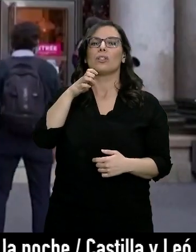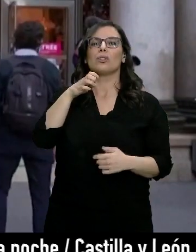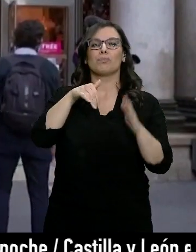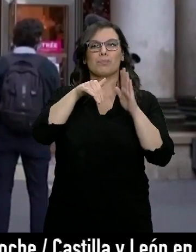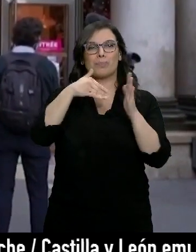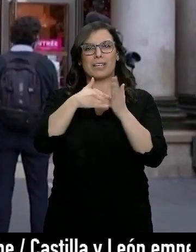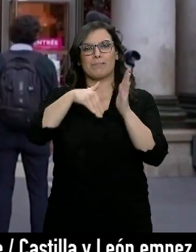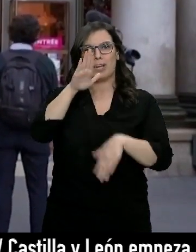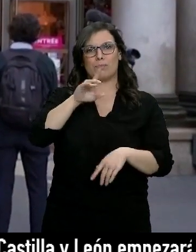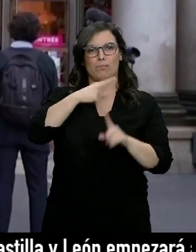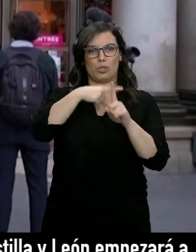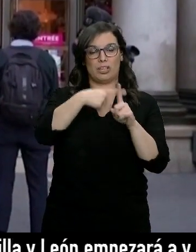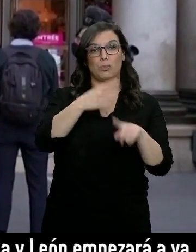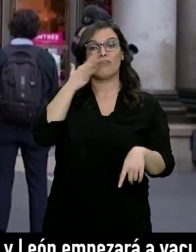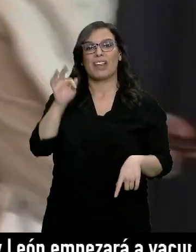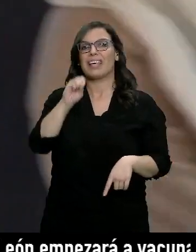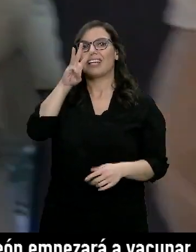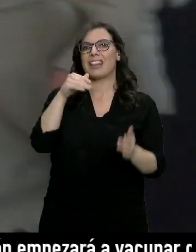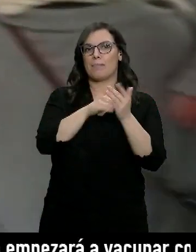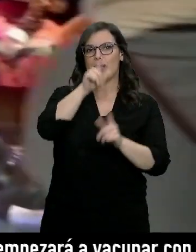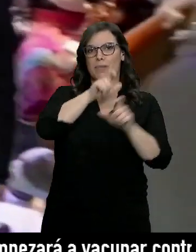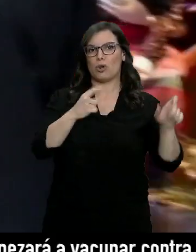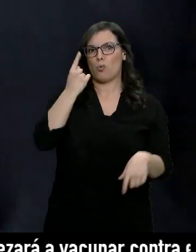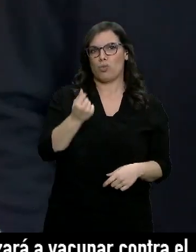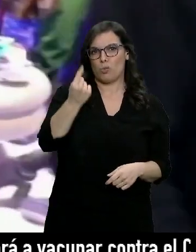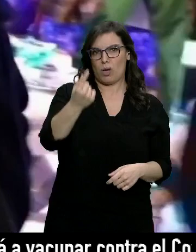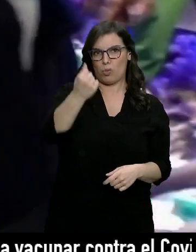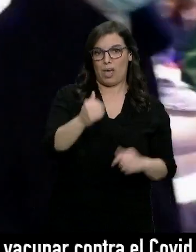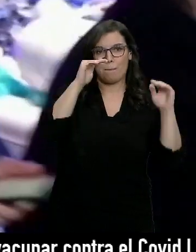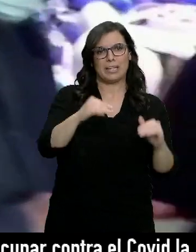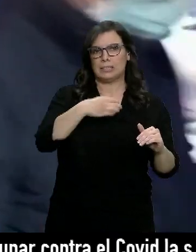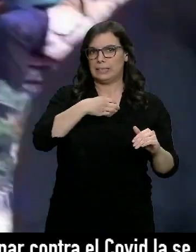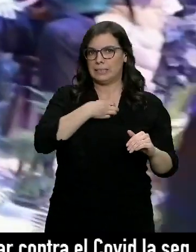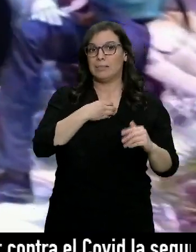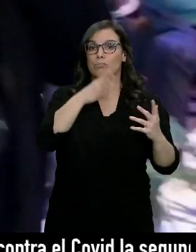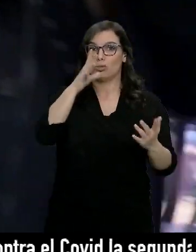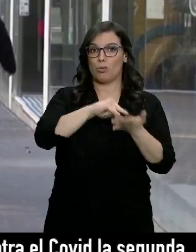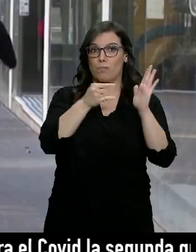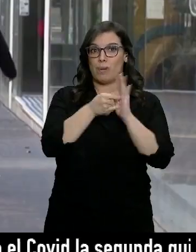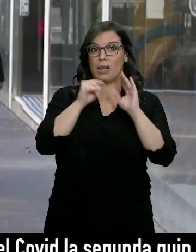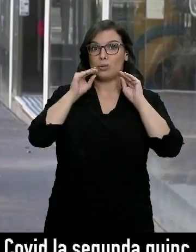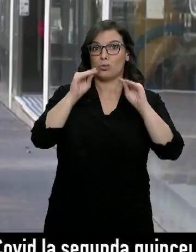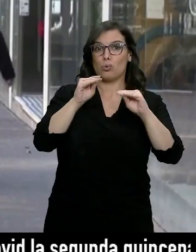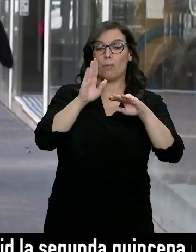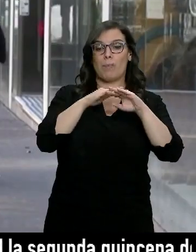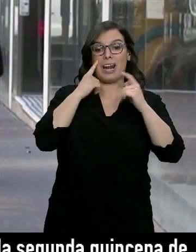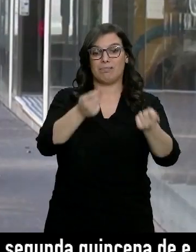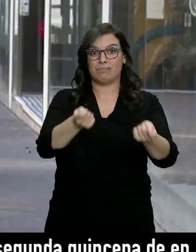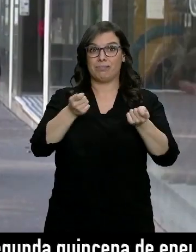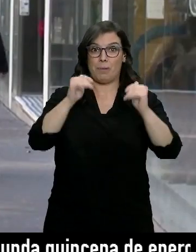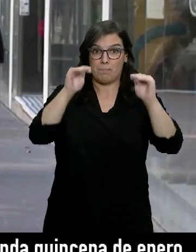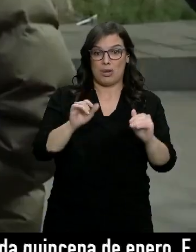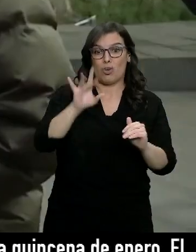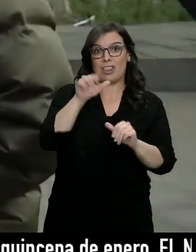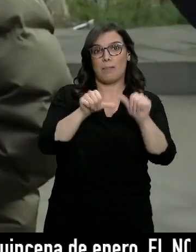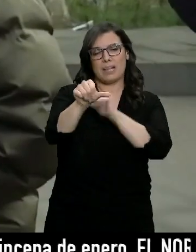Francia no consigue bajar de los 13.000 diagnosticados diarios, lo que hace peligrar los planes del gobierno de suavizar el confinamiento a partir del